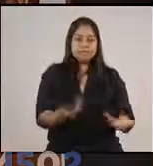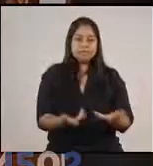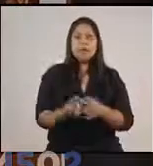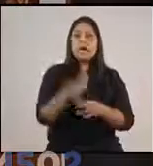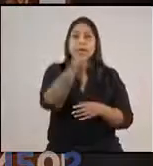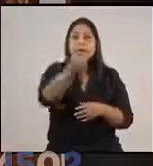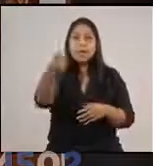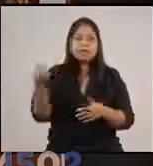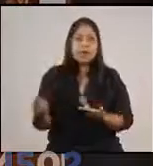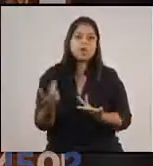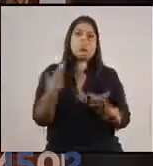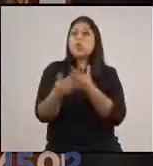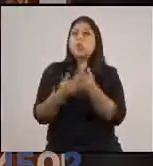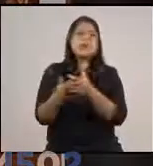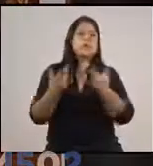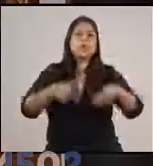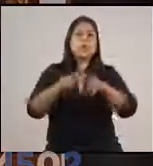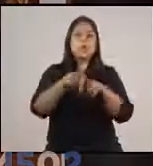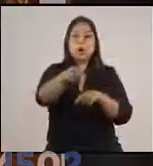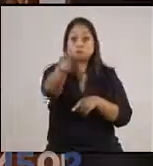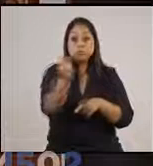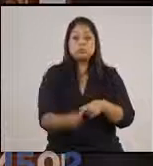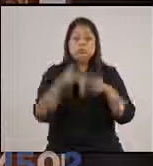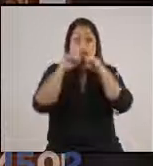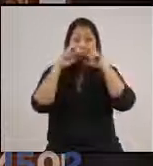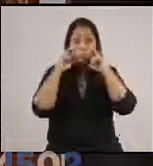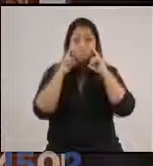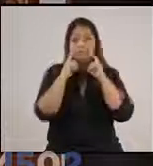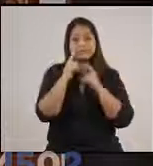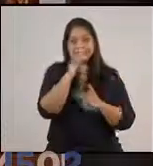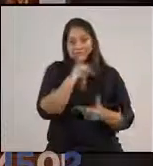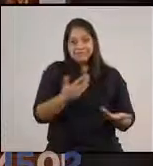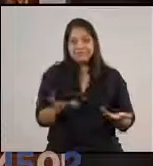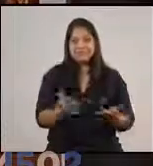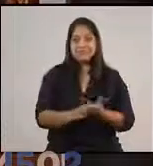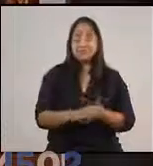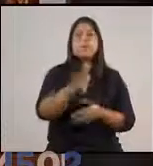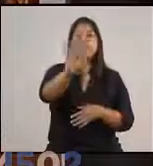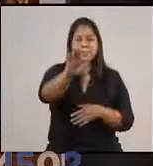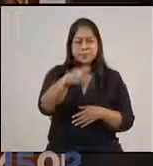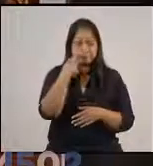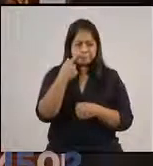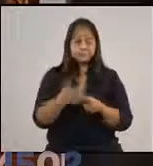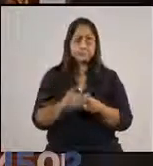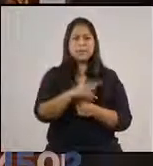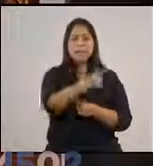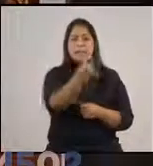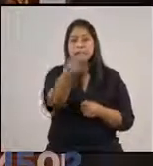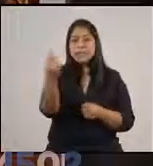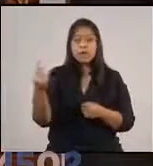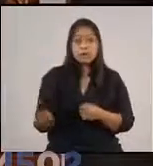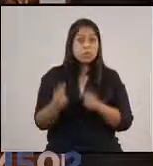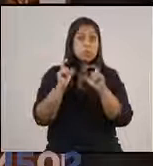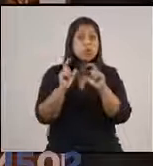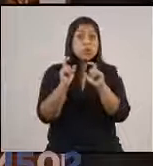cada quien que en cualquier sitio use su mascarilla. Por eso hago un llamado a cada ciudadano para que cuide